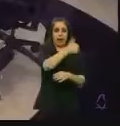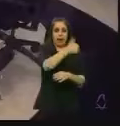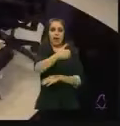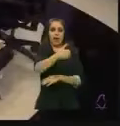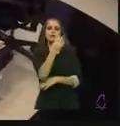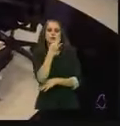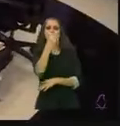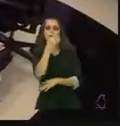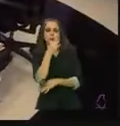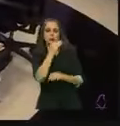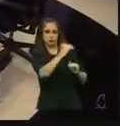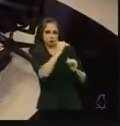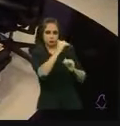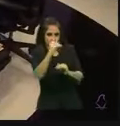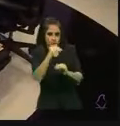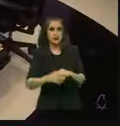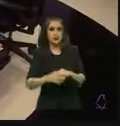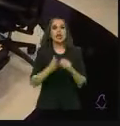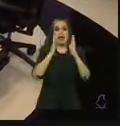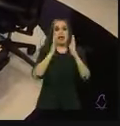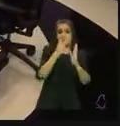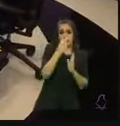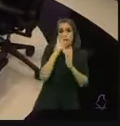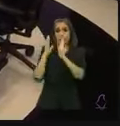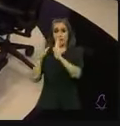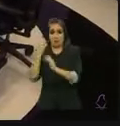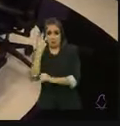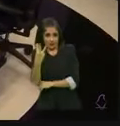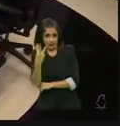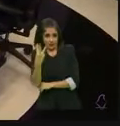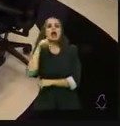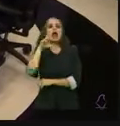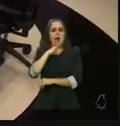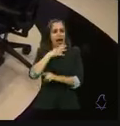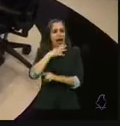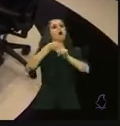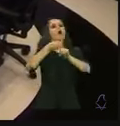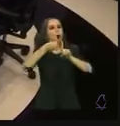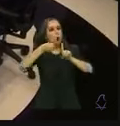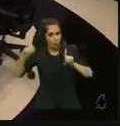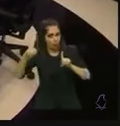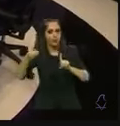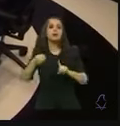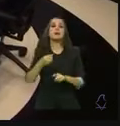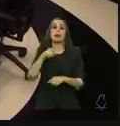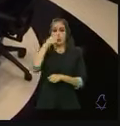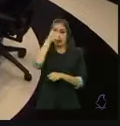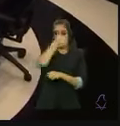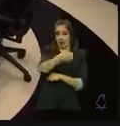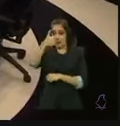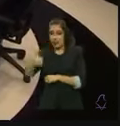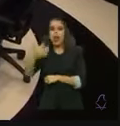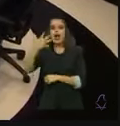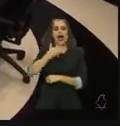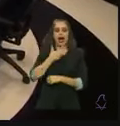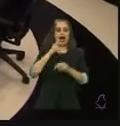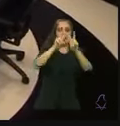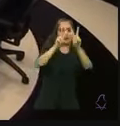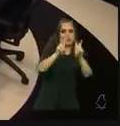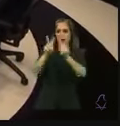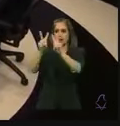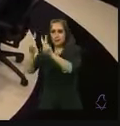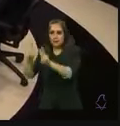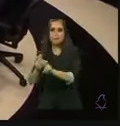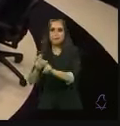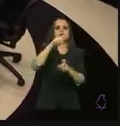Etapa dos y etapa tres se llevarán a cabo bajo una misma estructura, tomando en cuenta que cada una de las etapas se